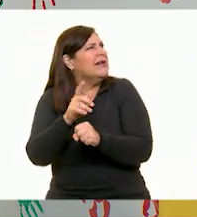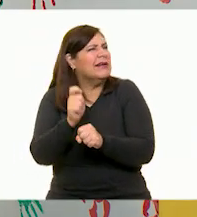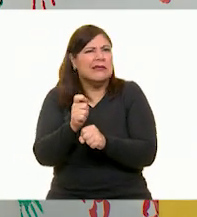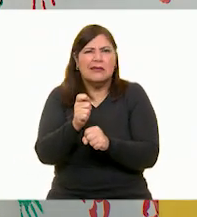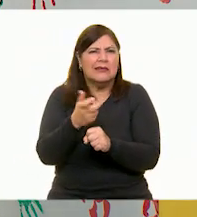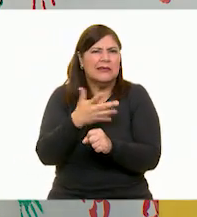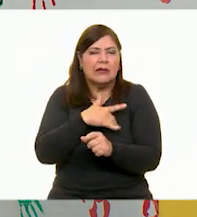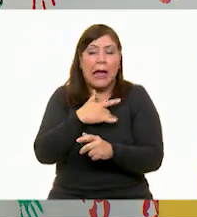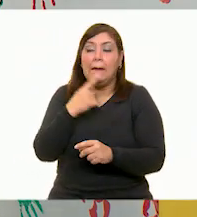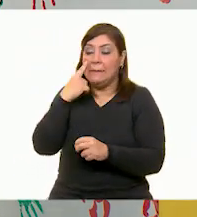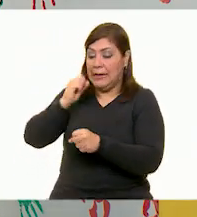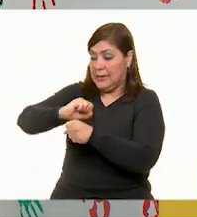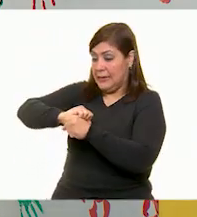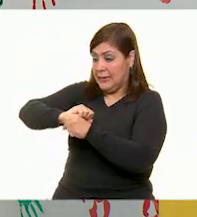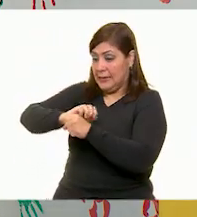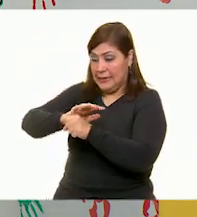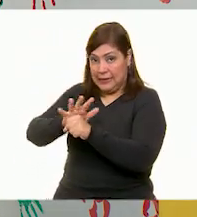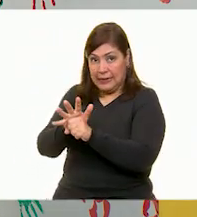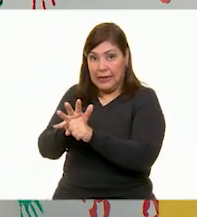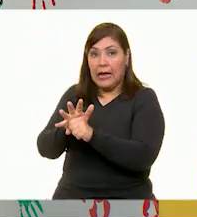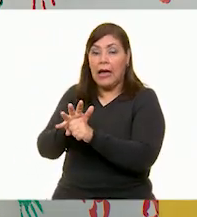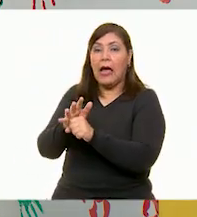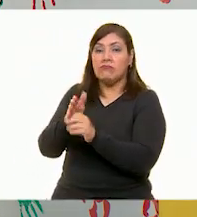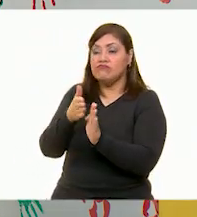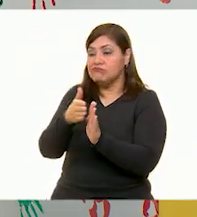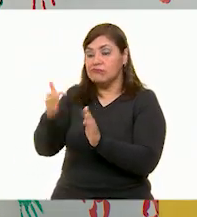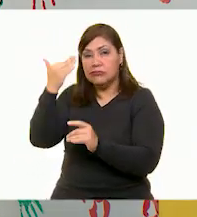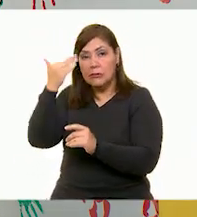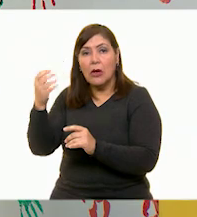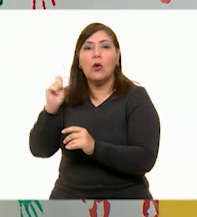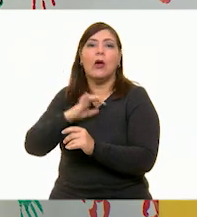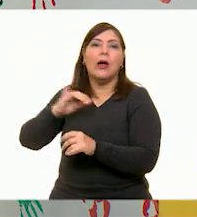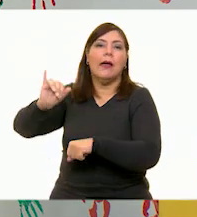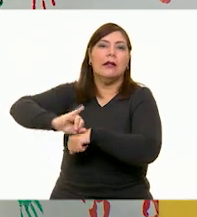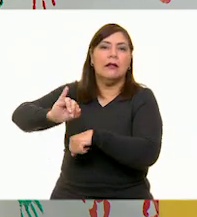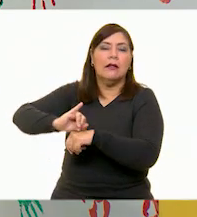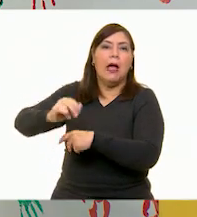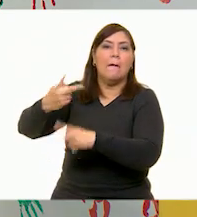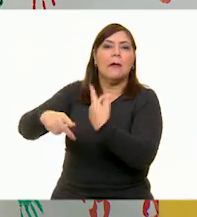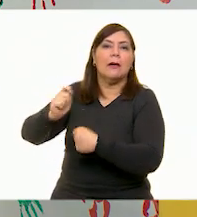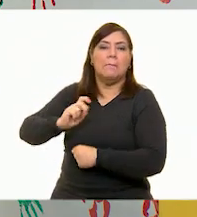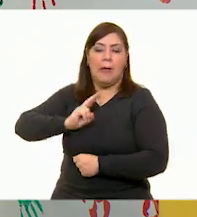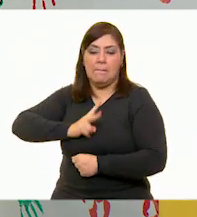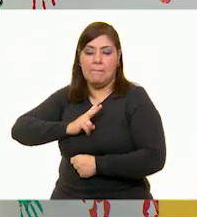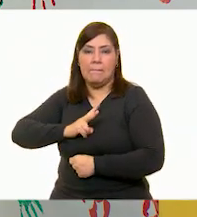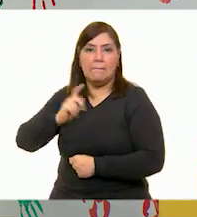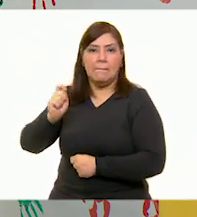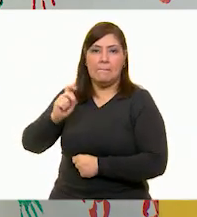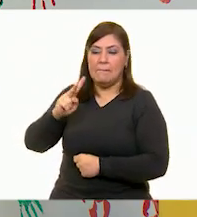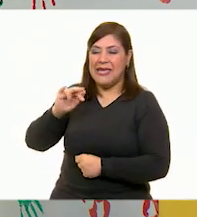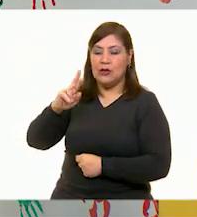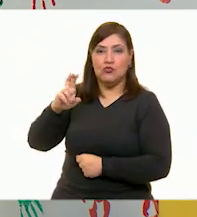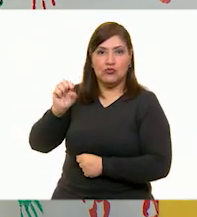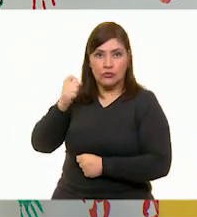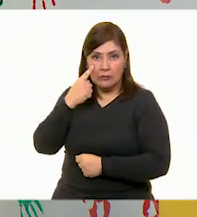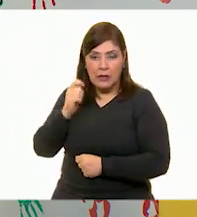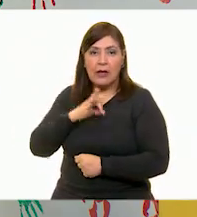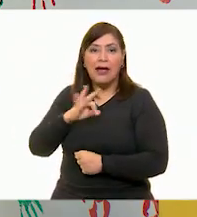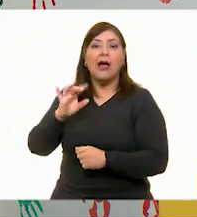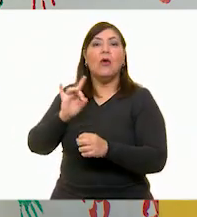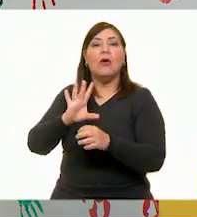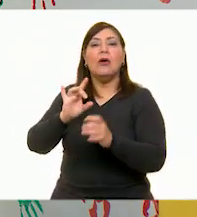causada por un virus. Estos virus están en los animales de forma natural, pero hemos dañado tanto los